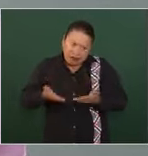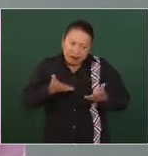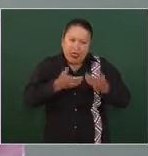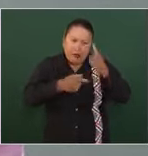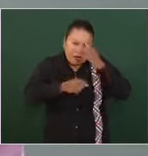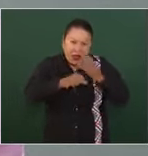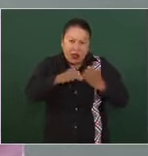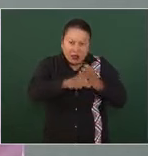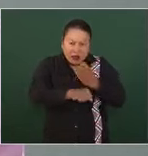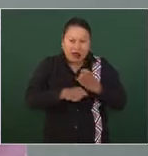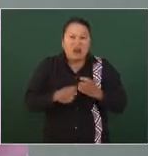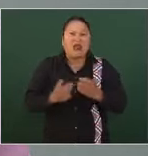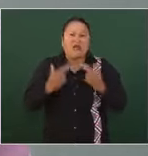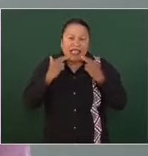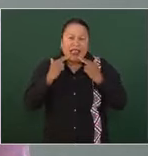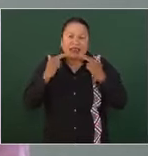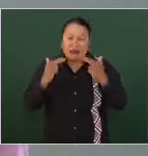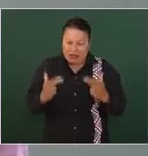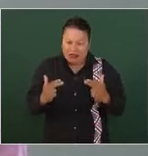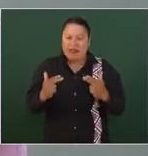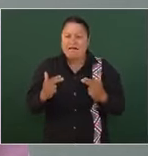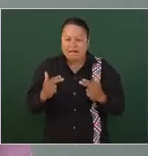a la Hacienda Pública,